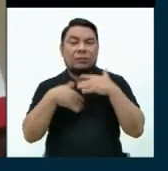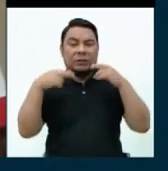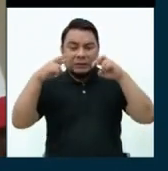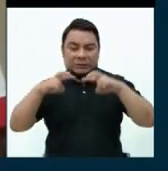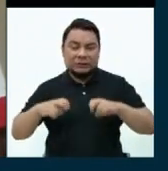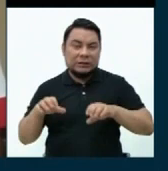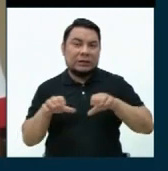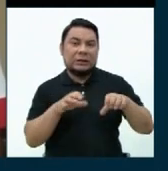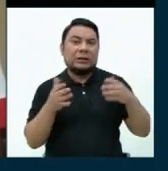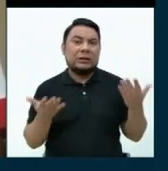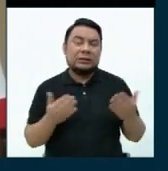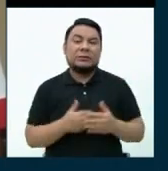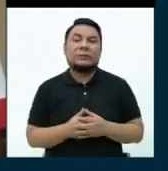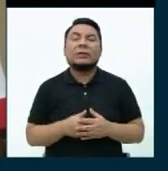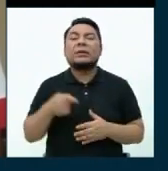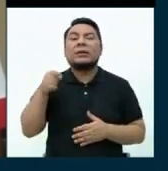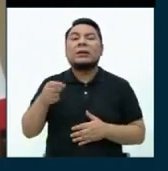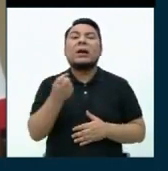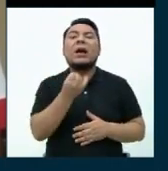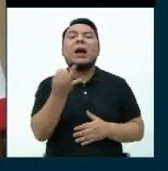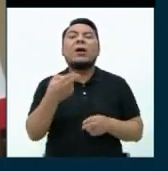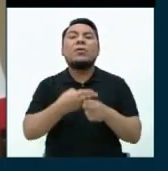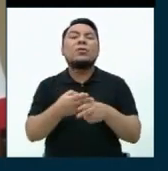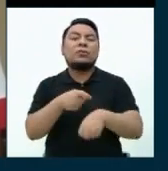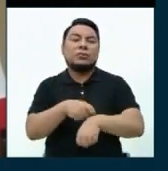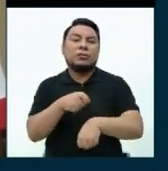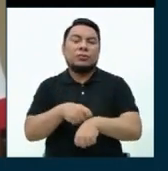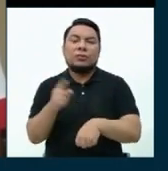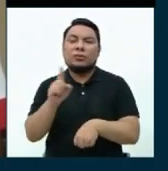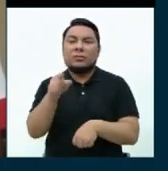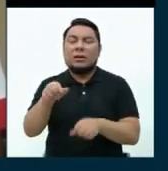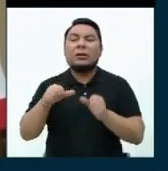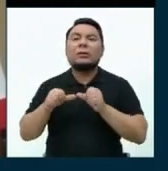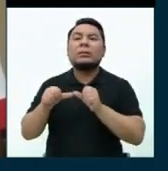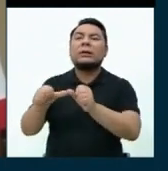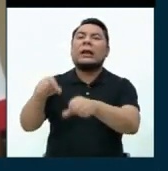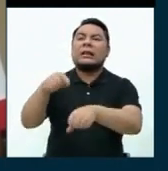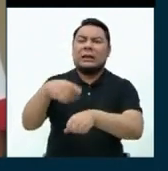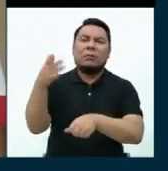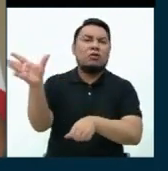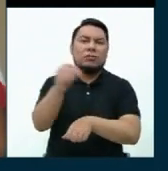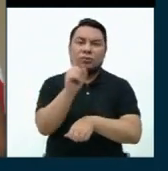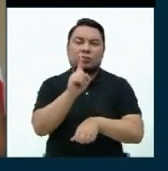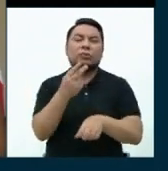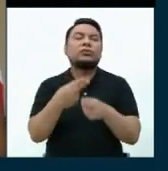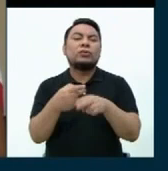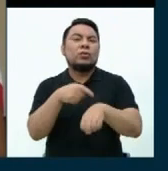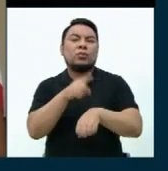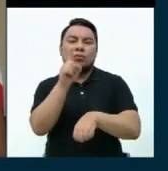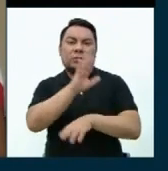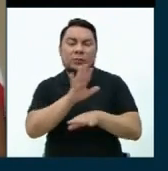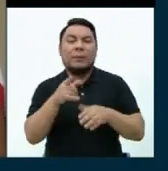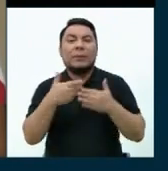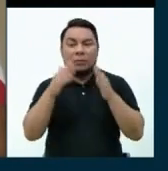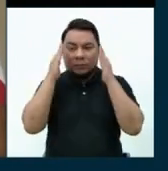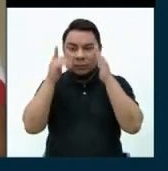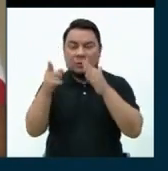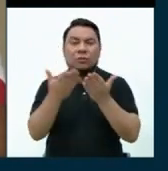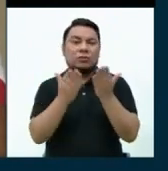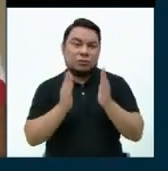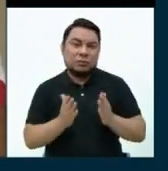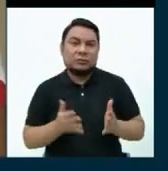investigaciones respectivas. Esto es algo provisional, esto no es algo que se va a mantener con el tiempo, pero también debemos de velar por nuestros estudiantes.